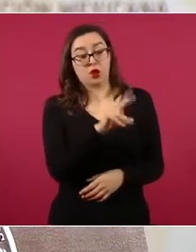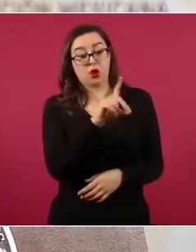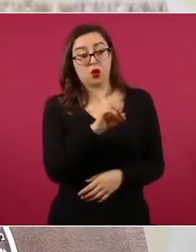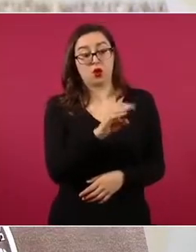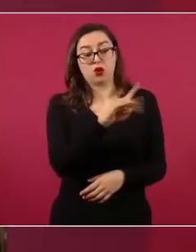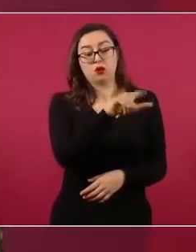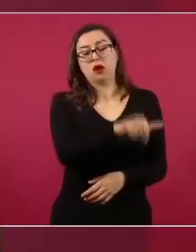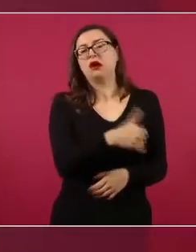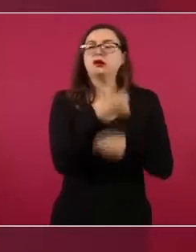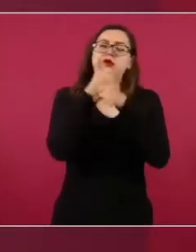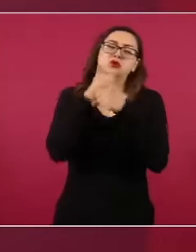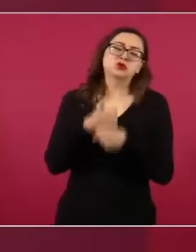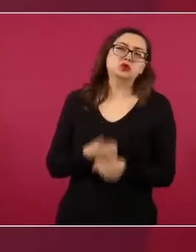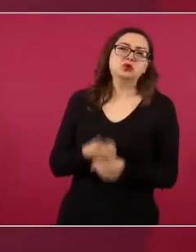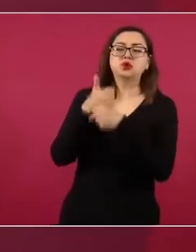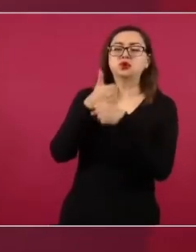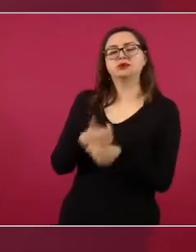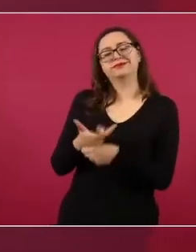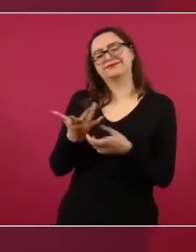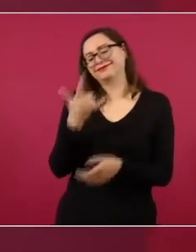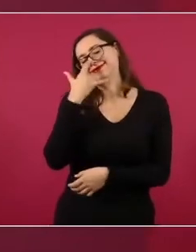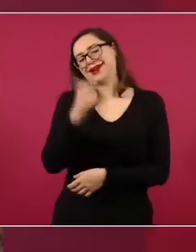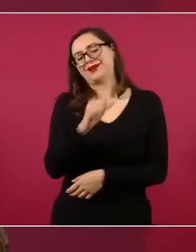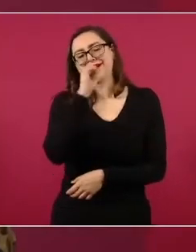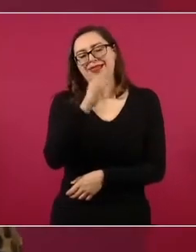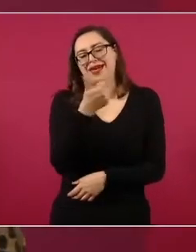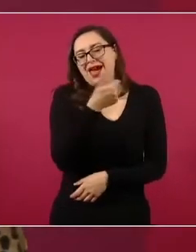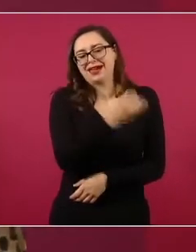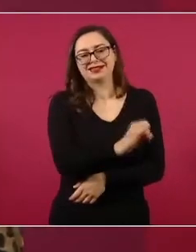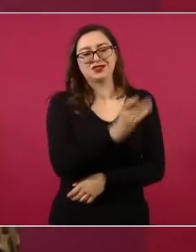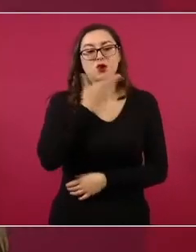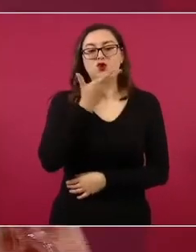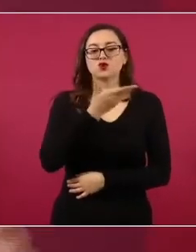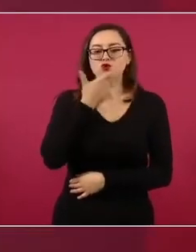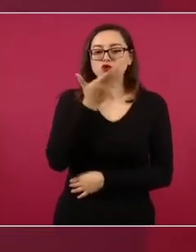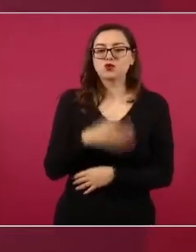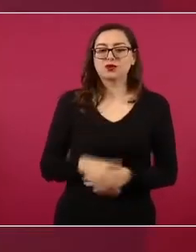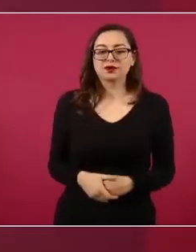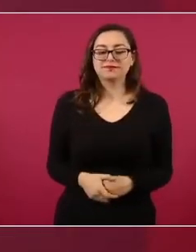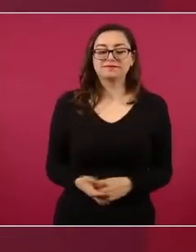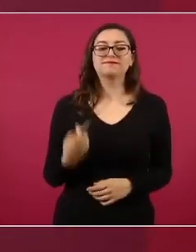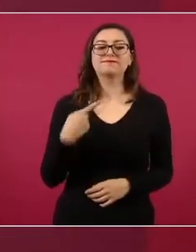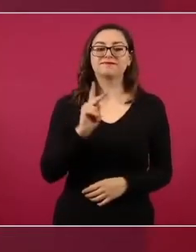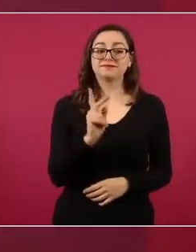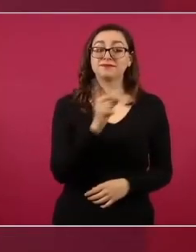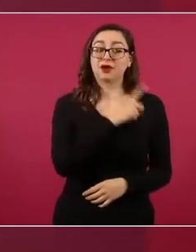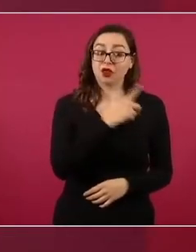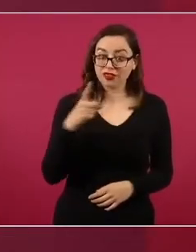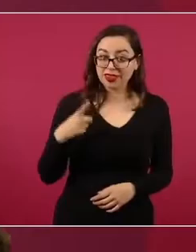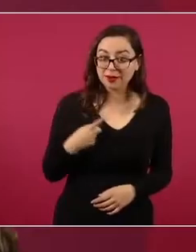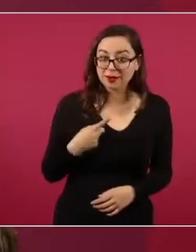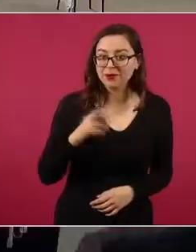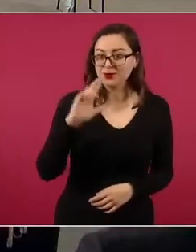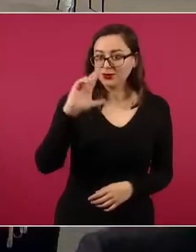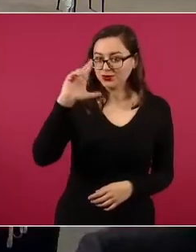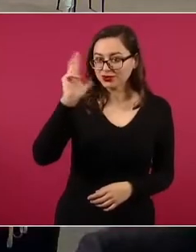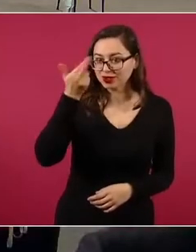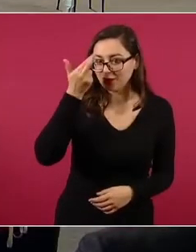victimizado de los cuestionamientos del presidente, pero en este caso vale la pena refrescarle la memoria,